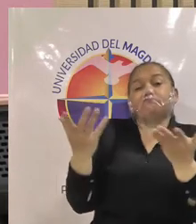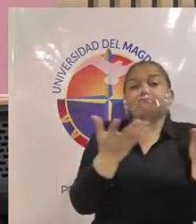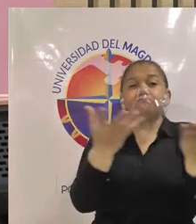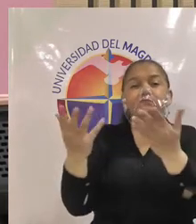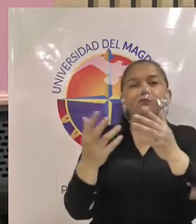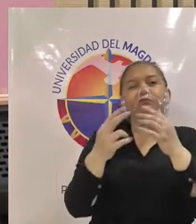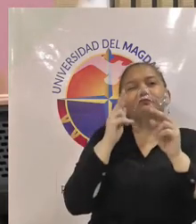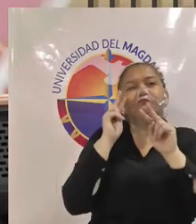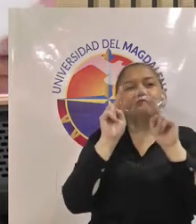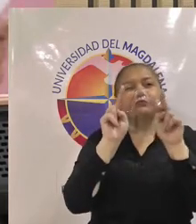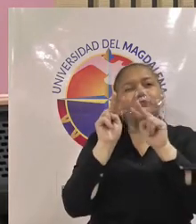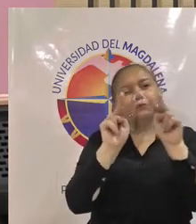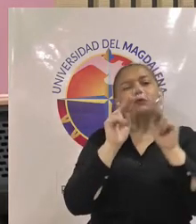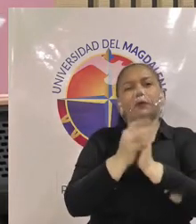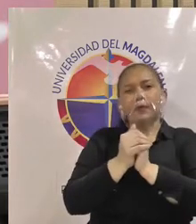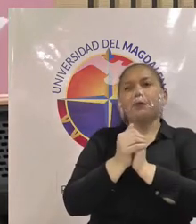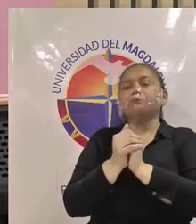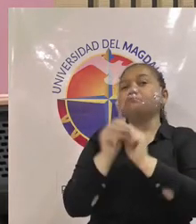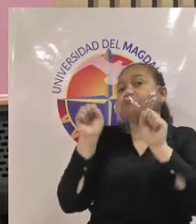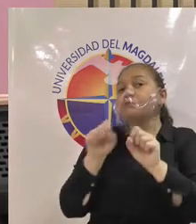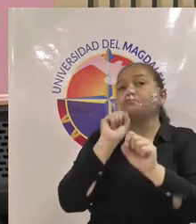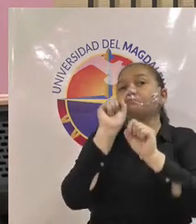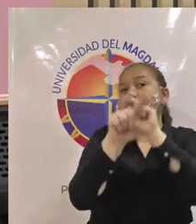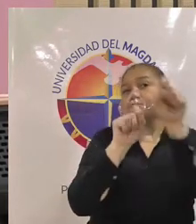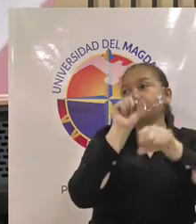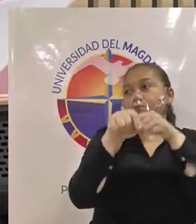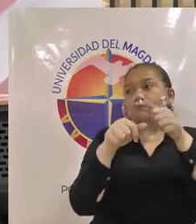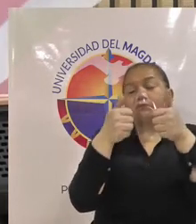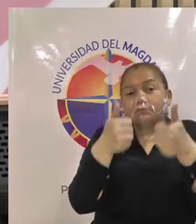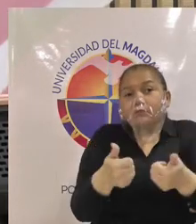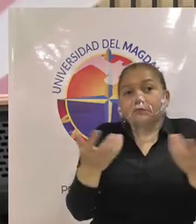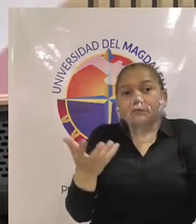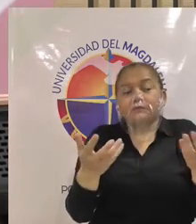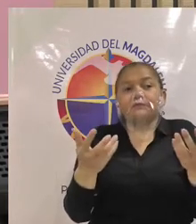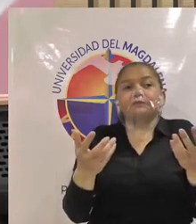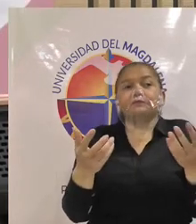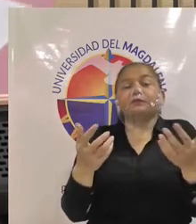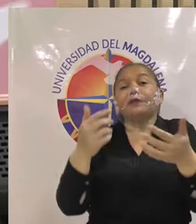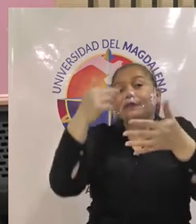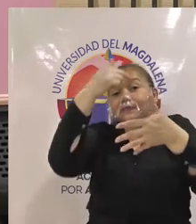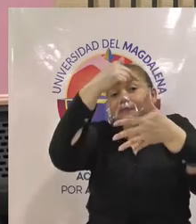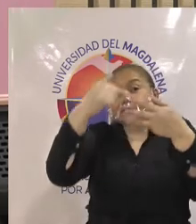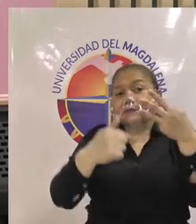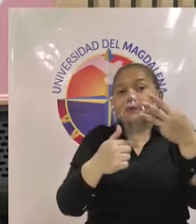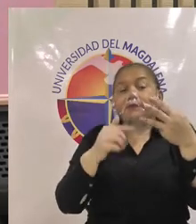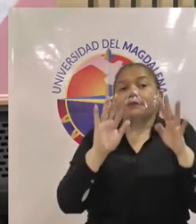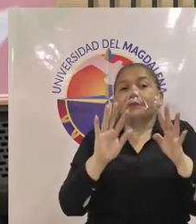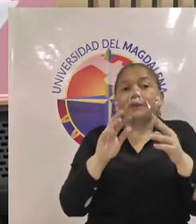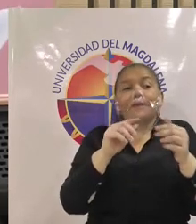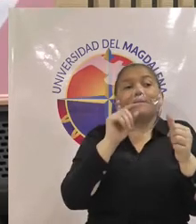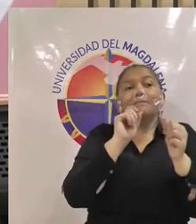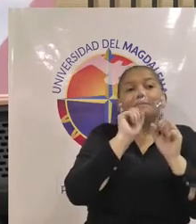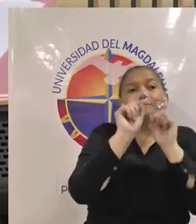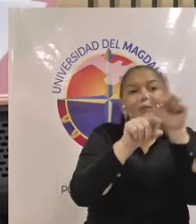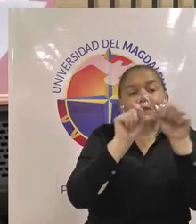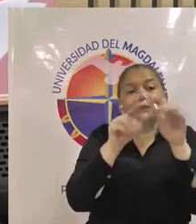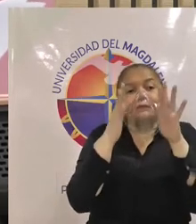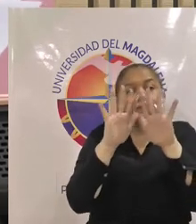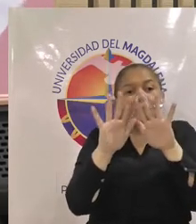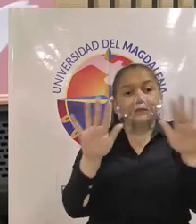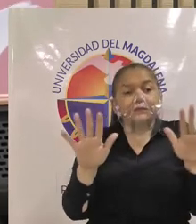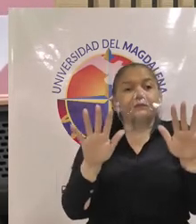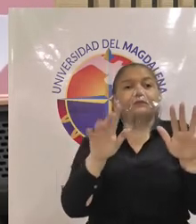con las preguntas una vez hayamos concluido con esta ronda de interrogantes